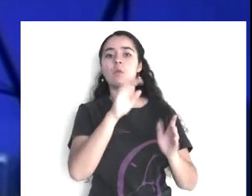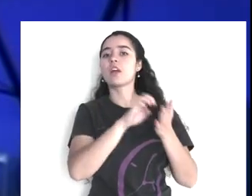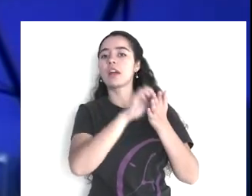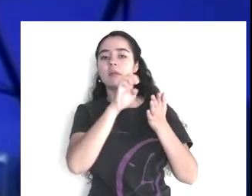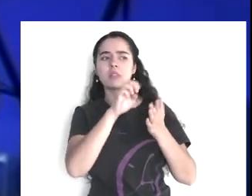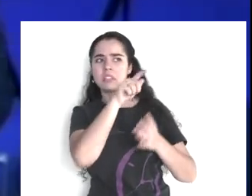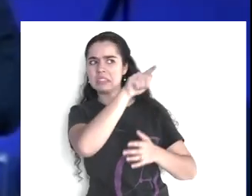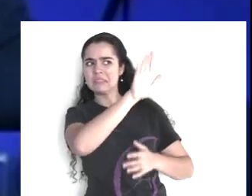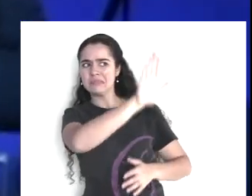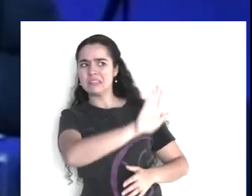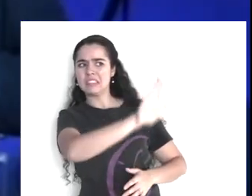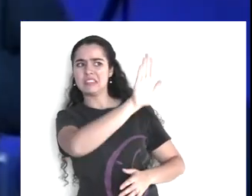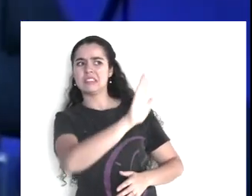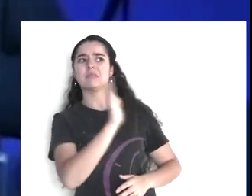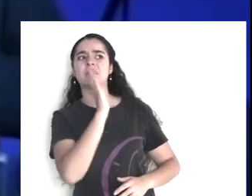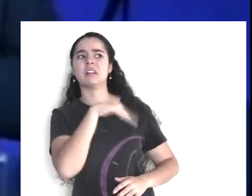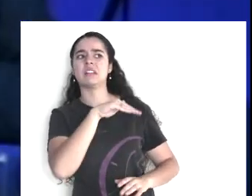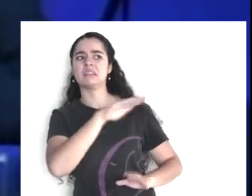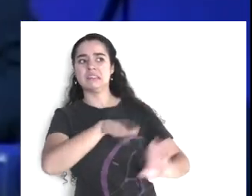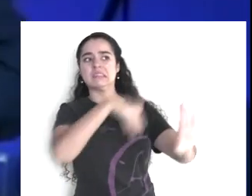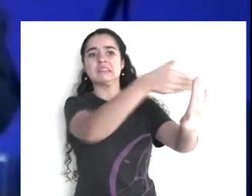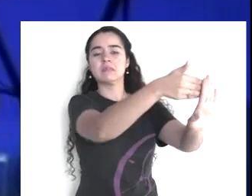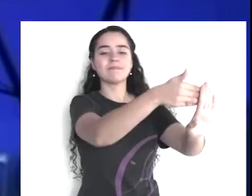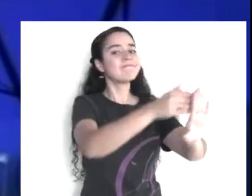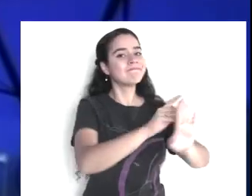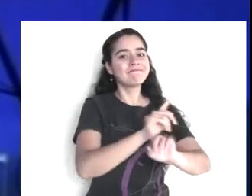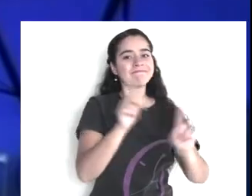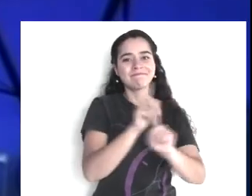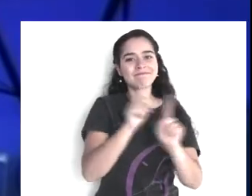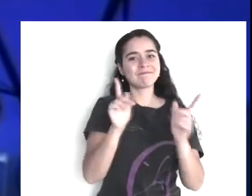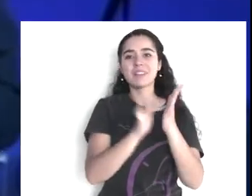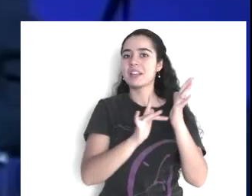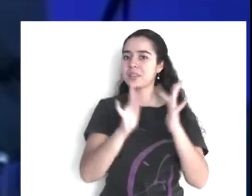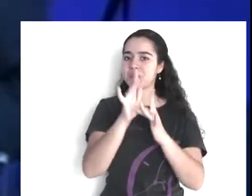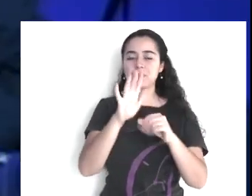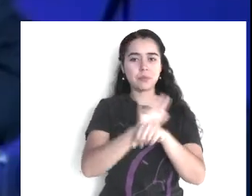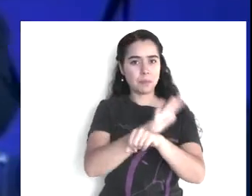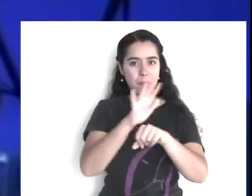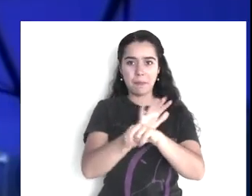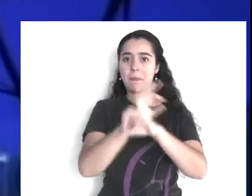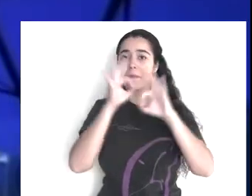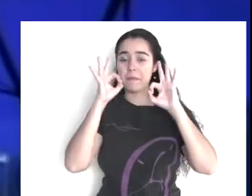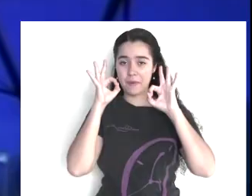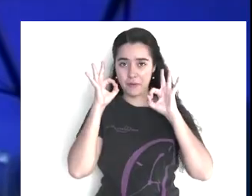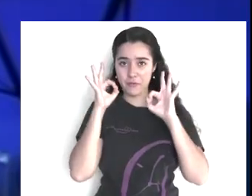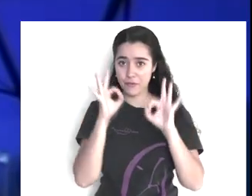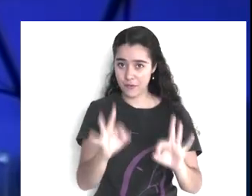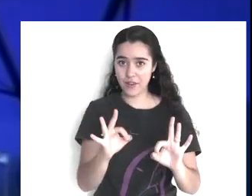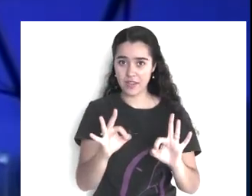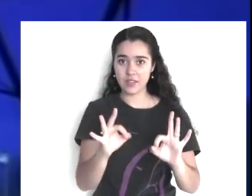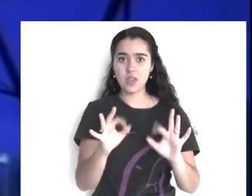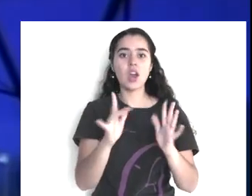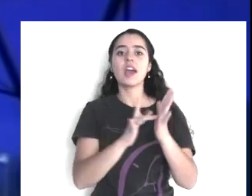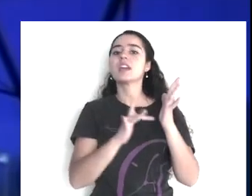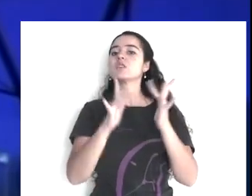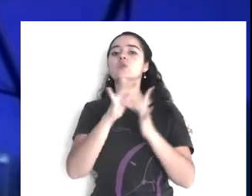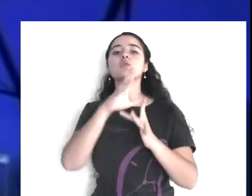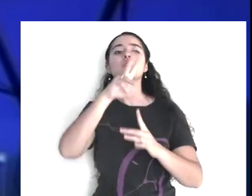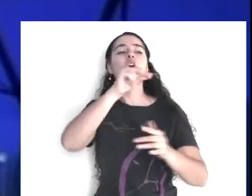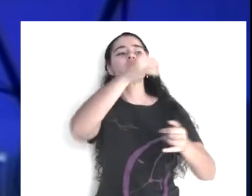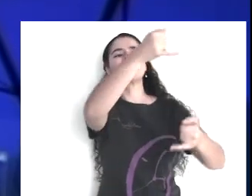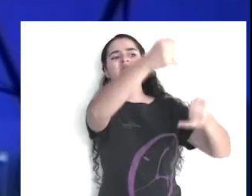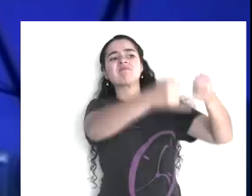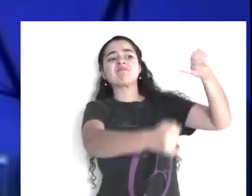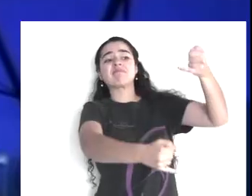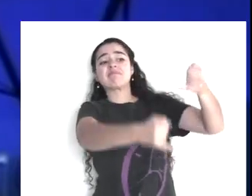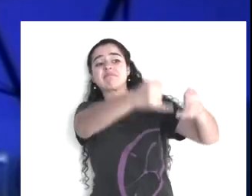interesante, no? Este mismo versículo, en la versión Dios habla hoy, dice, Él no juzgará por